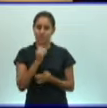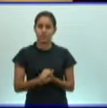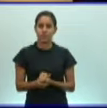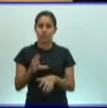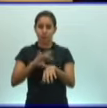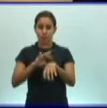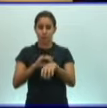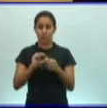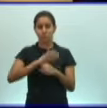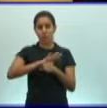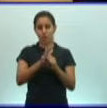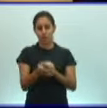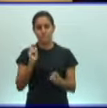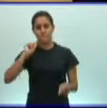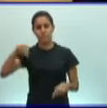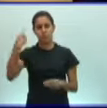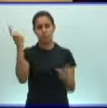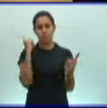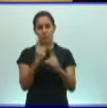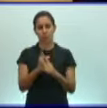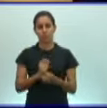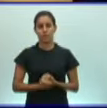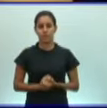-19. Hasta un próximo encuentro.